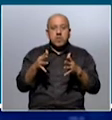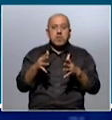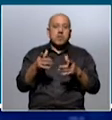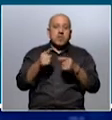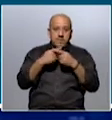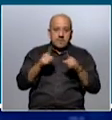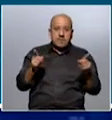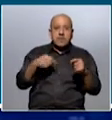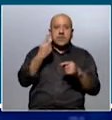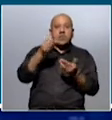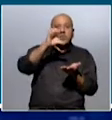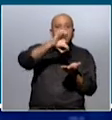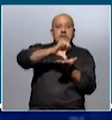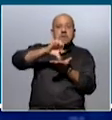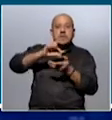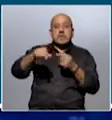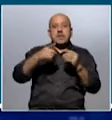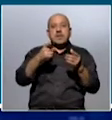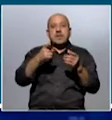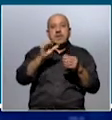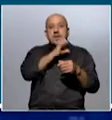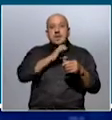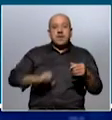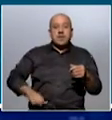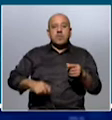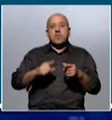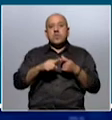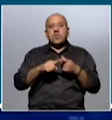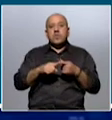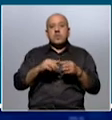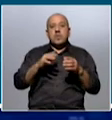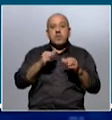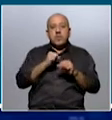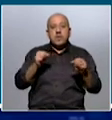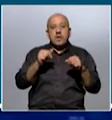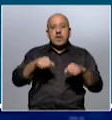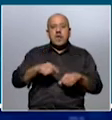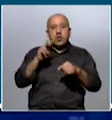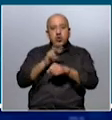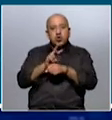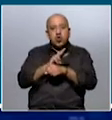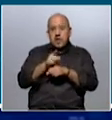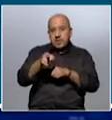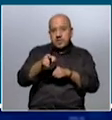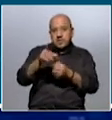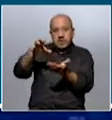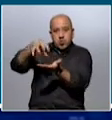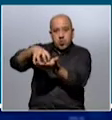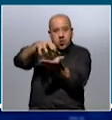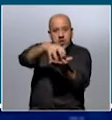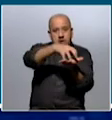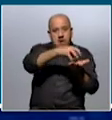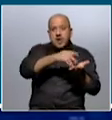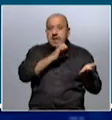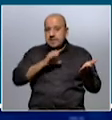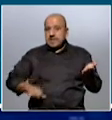diferencia de otros países, que el Estado tenga la potestad de controlar este tipo de instituciones, de controlar que